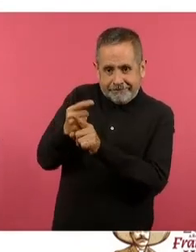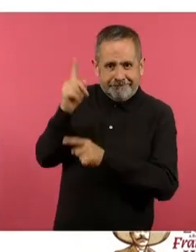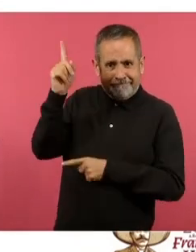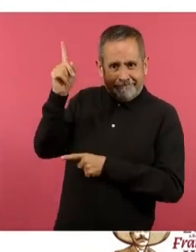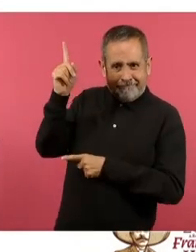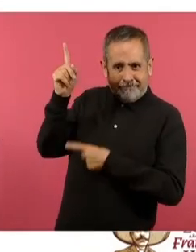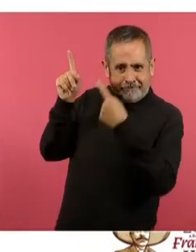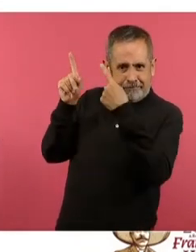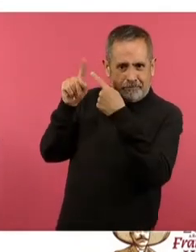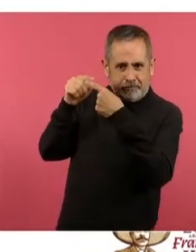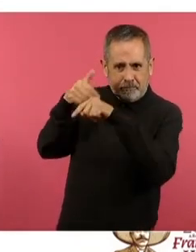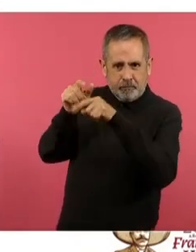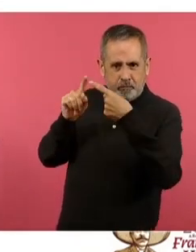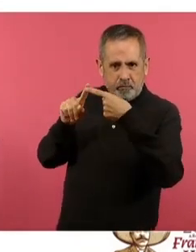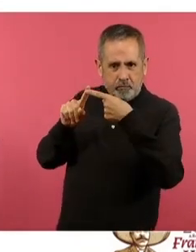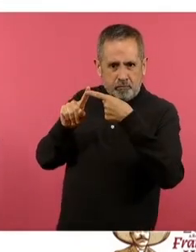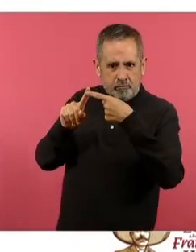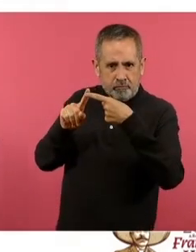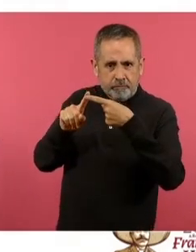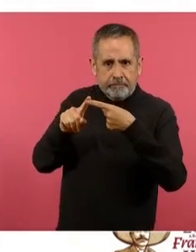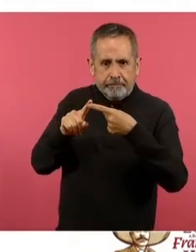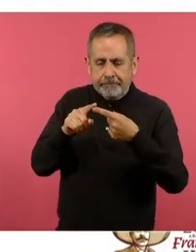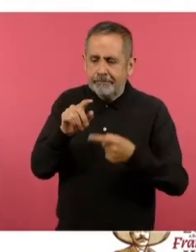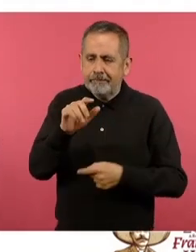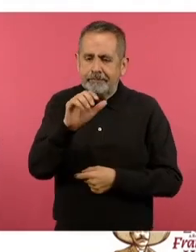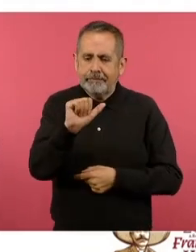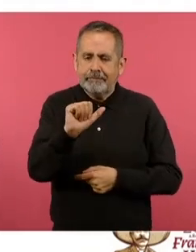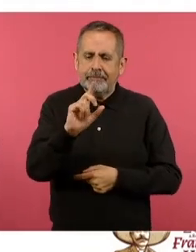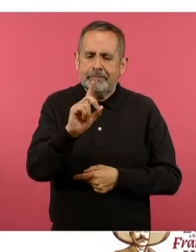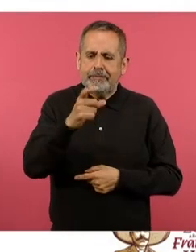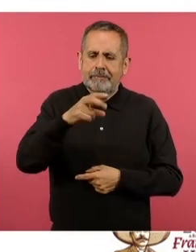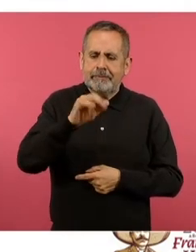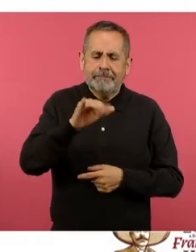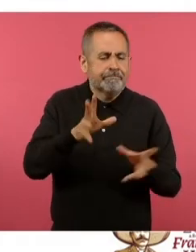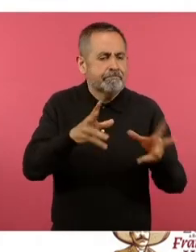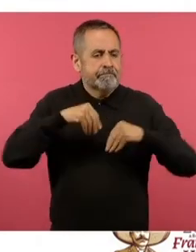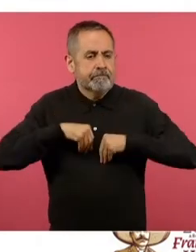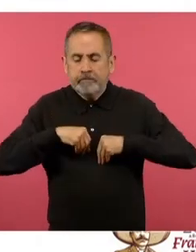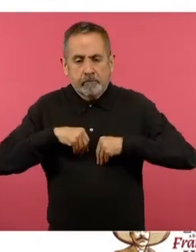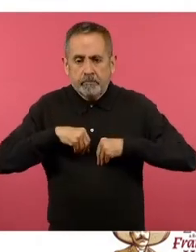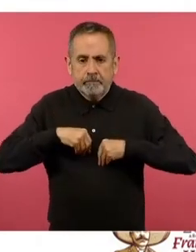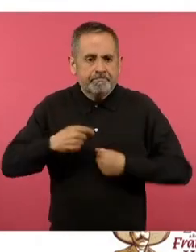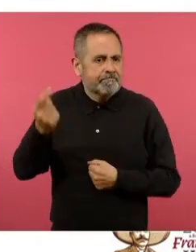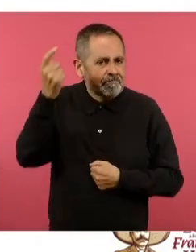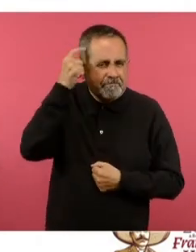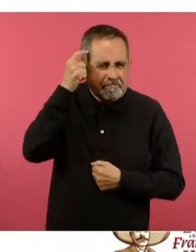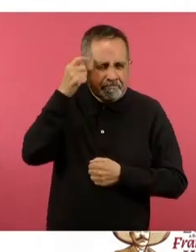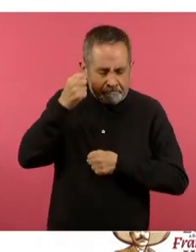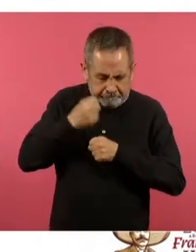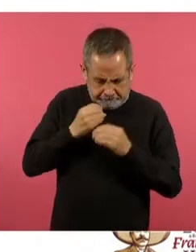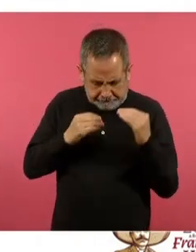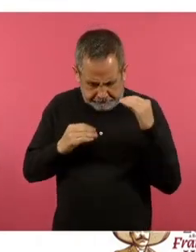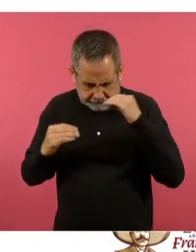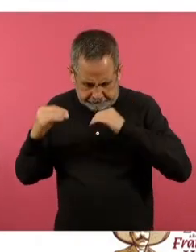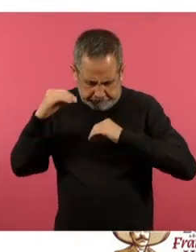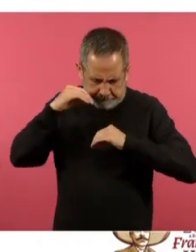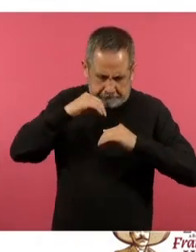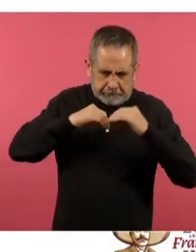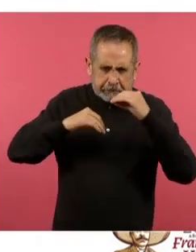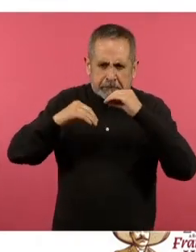aprendizajes significativos no que adquieran los estudiantes no los adquieren los tienen que ir construyendo